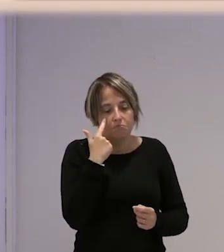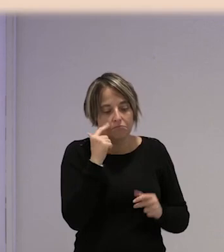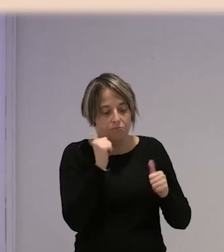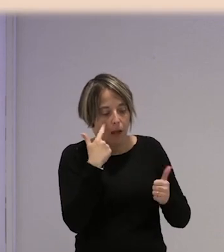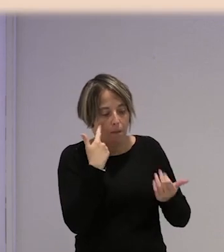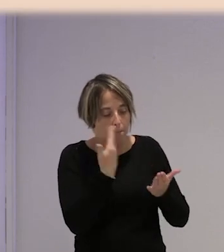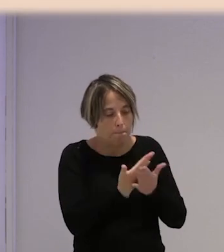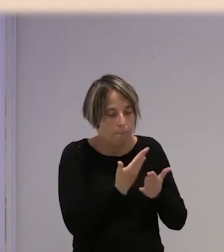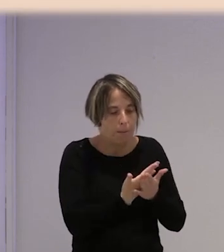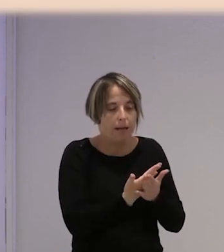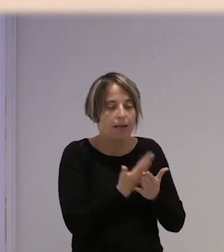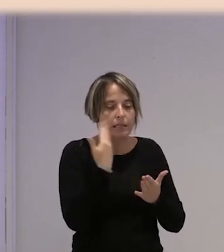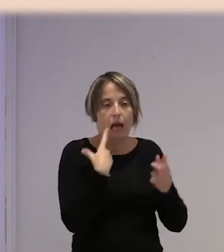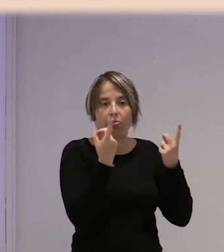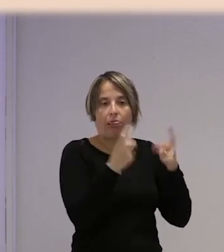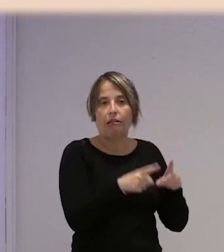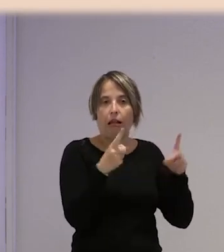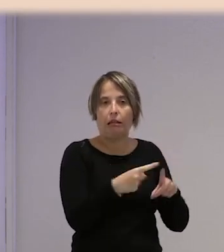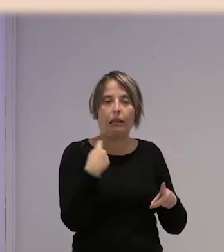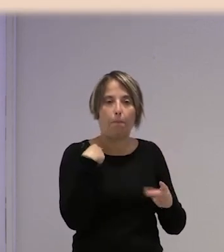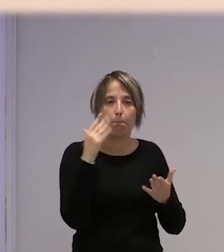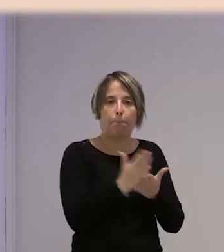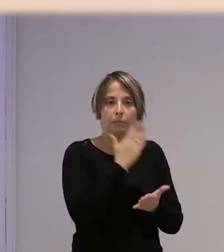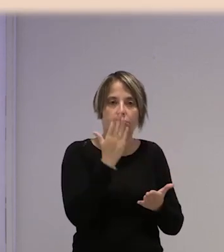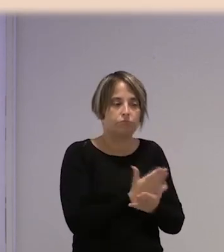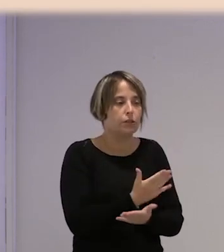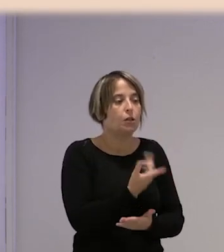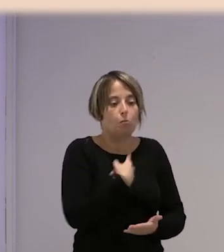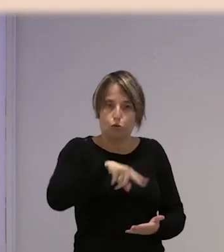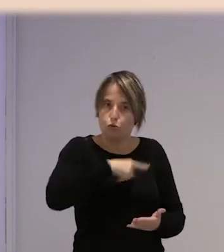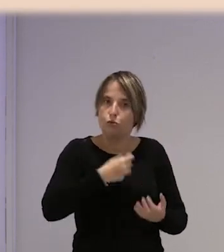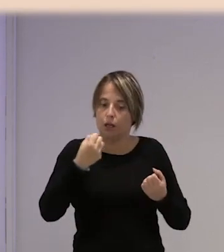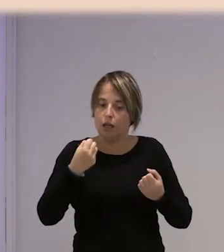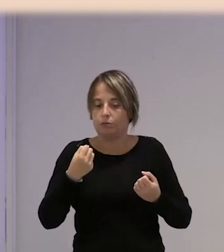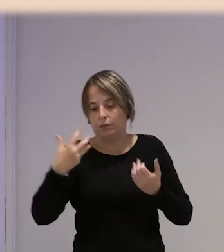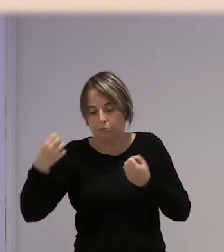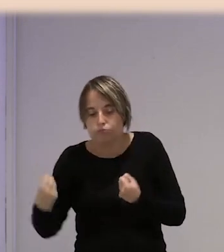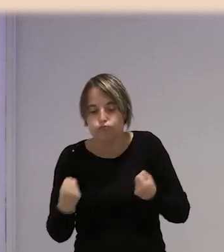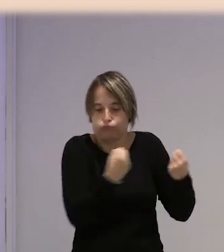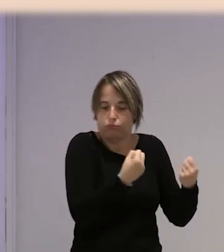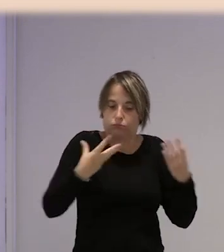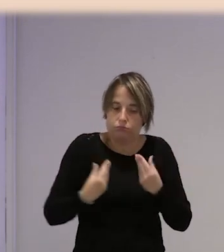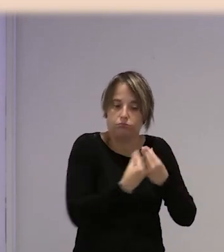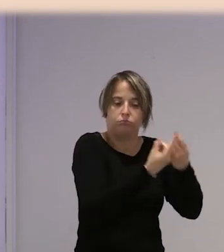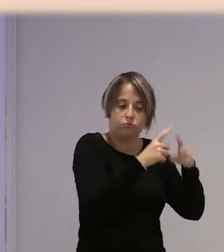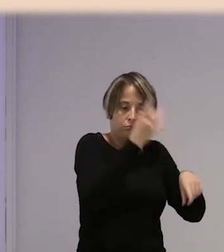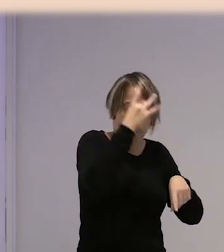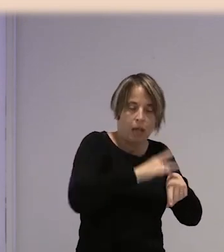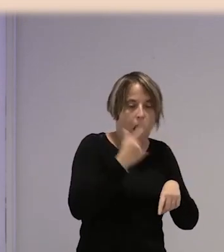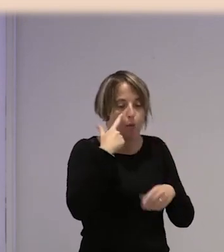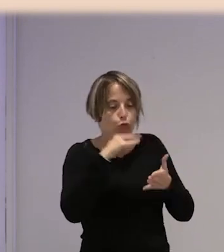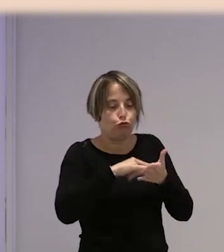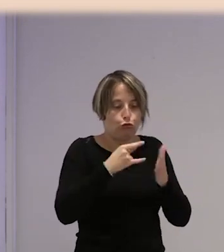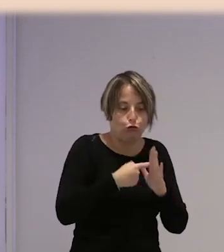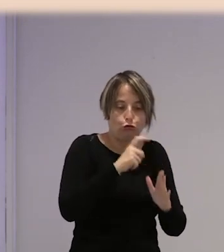a ver los papeles, ya había perdido varias citas y dijimos, venga, pues nosotras te llevamos a la próxima cita, ya vemos cómo nos la apañamos.